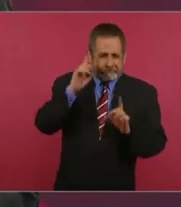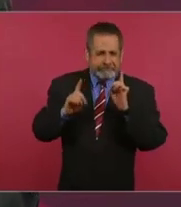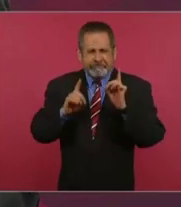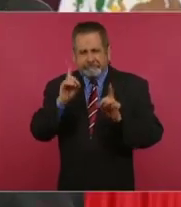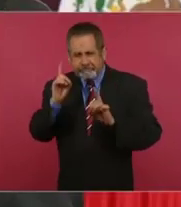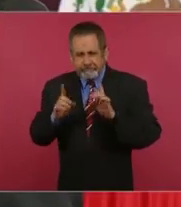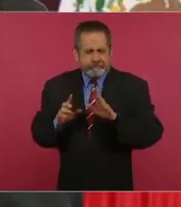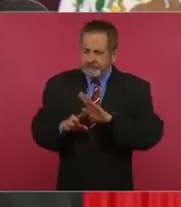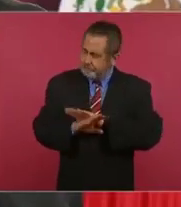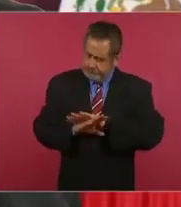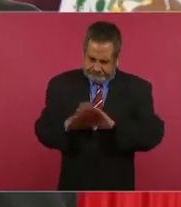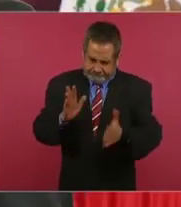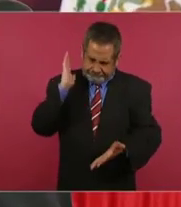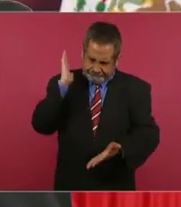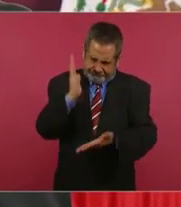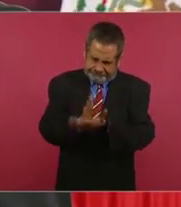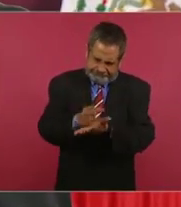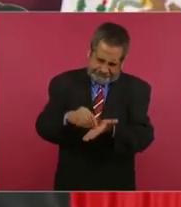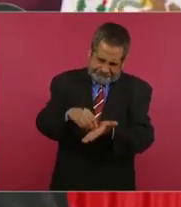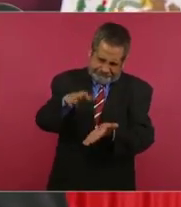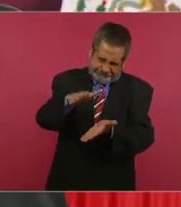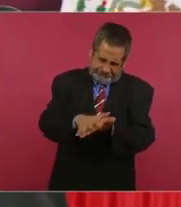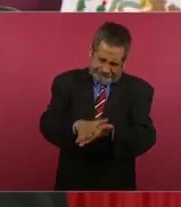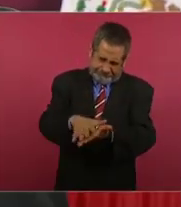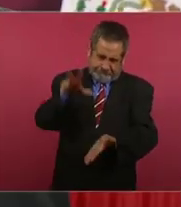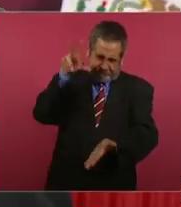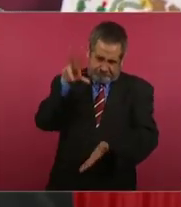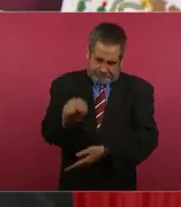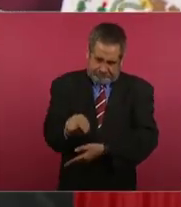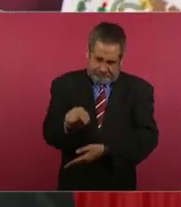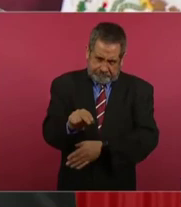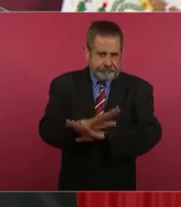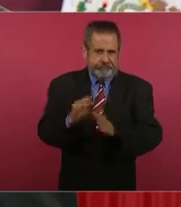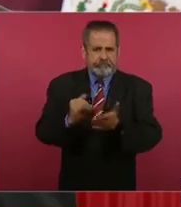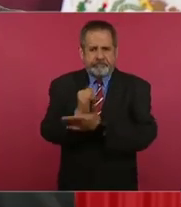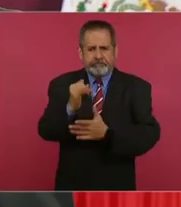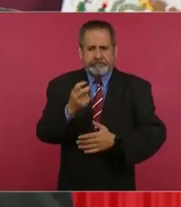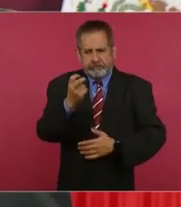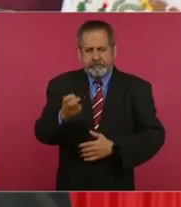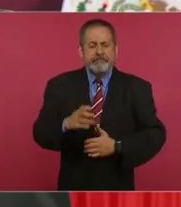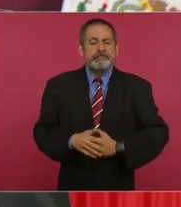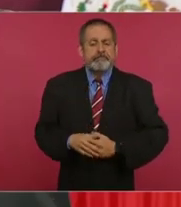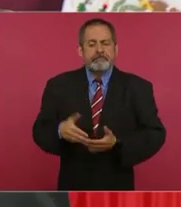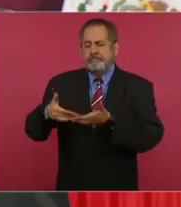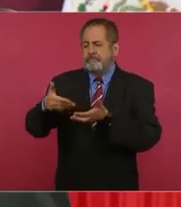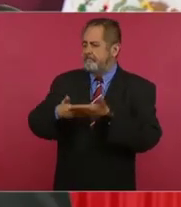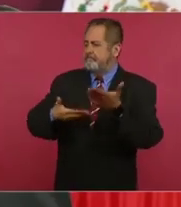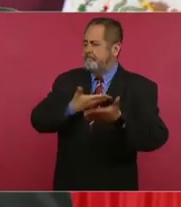entonces ya tajante, es un acuerdo presidencial.